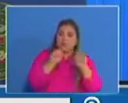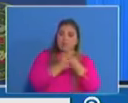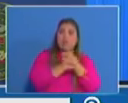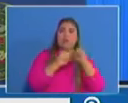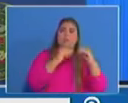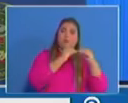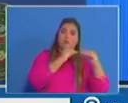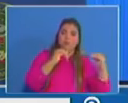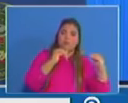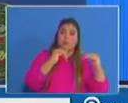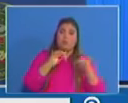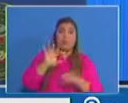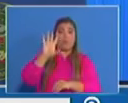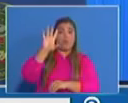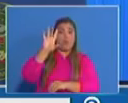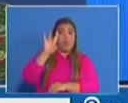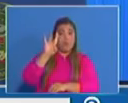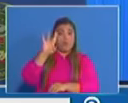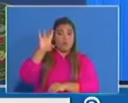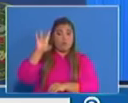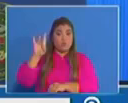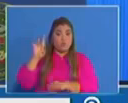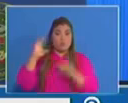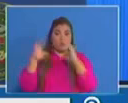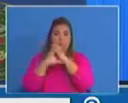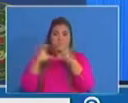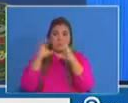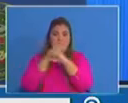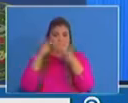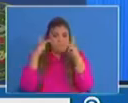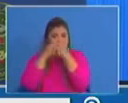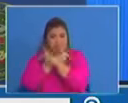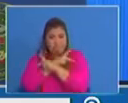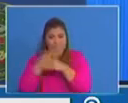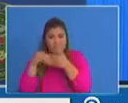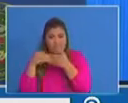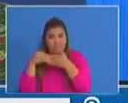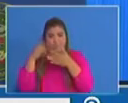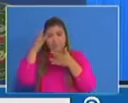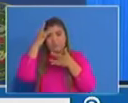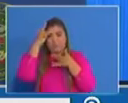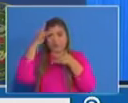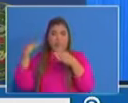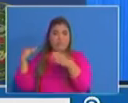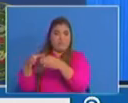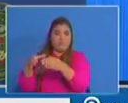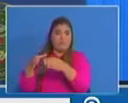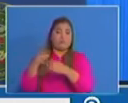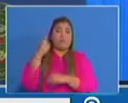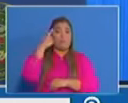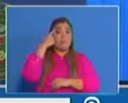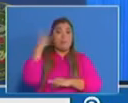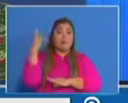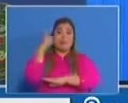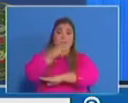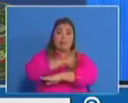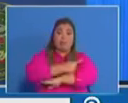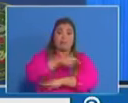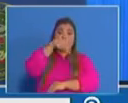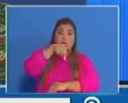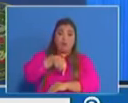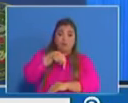88 en unidades de cuidados intensivos. Para el día de hoy, estamos reportando